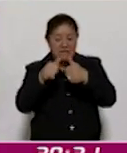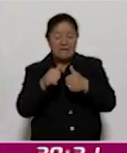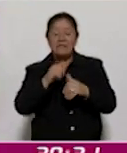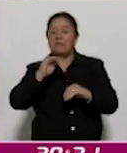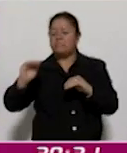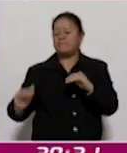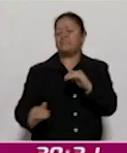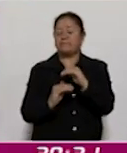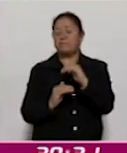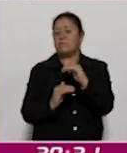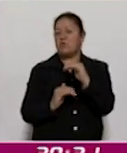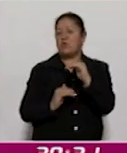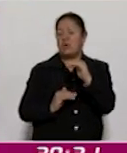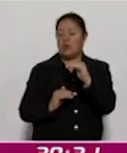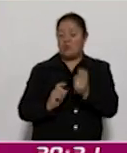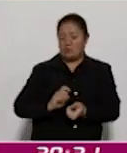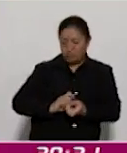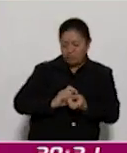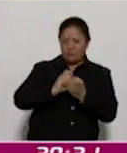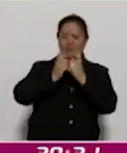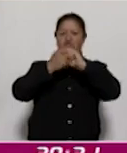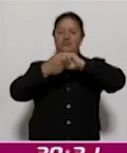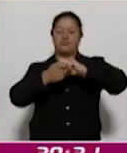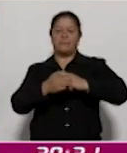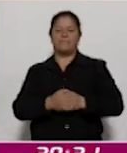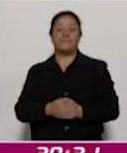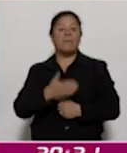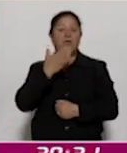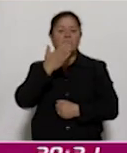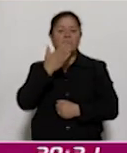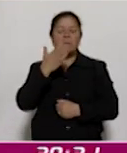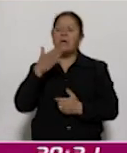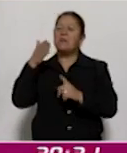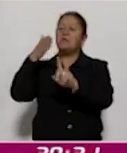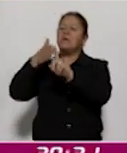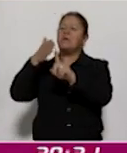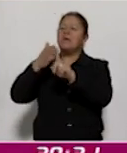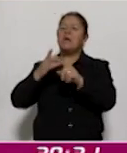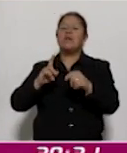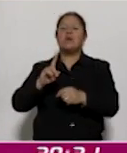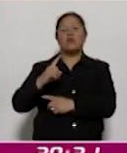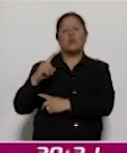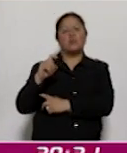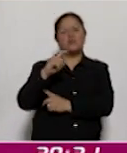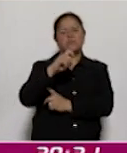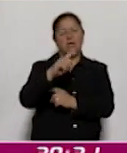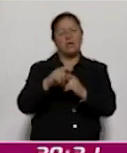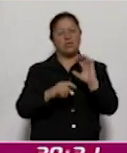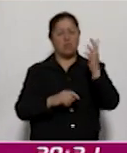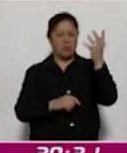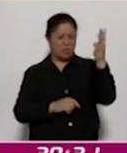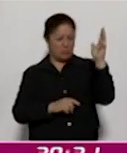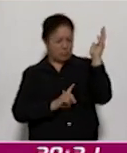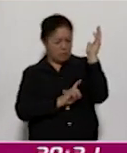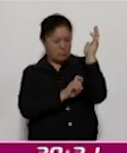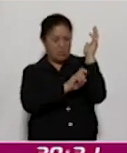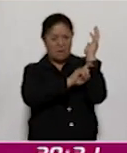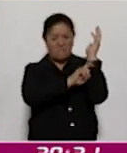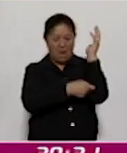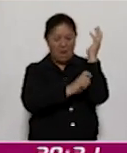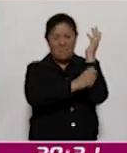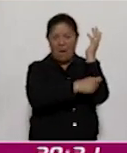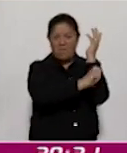Y bueno, hablando, por ejemplo, en el caso del gusano descortizador que ha creado, bueno, ha hecho gran daño,